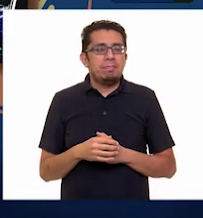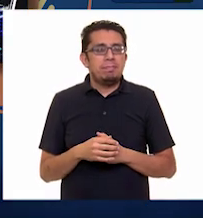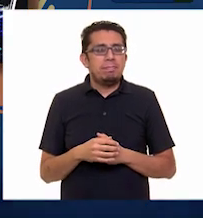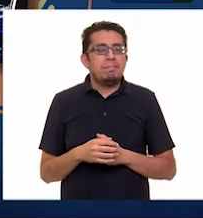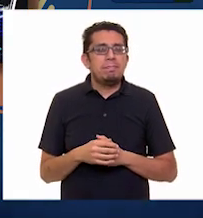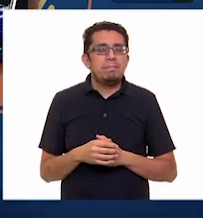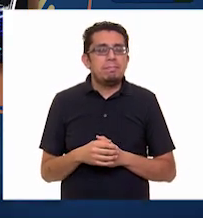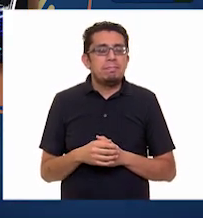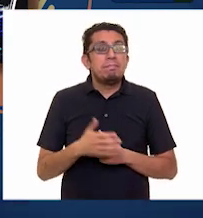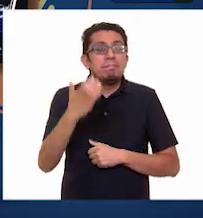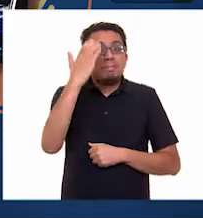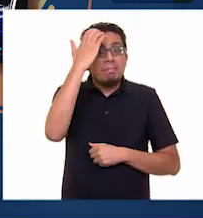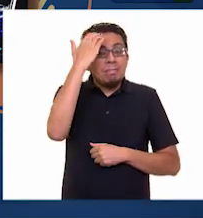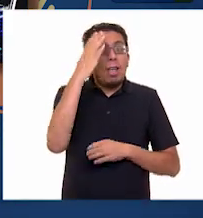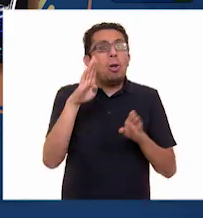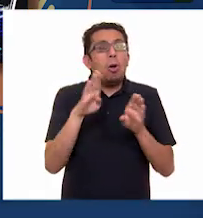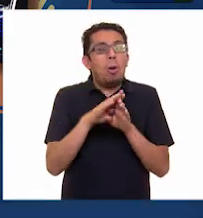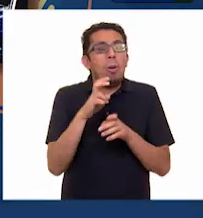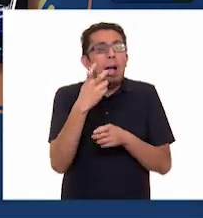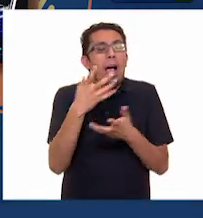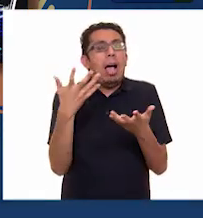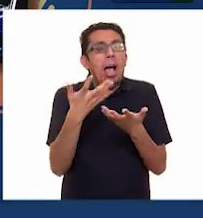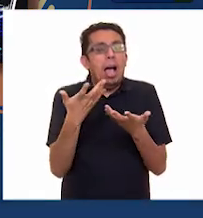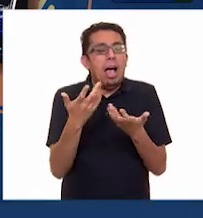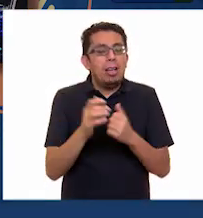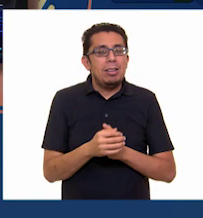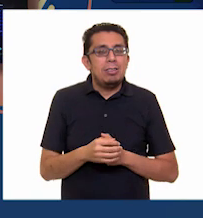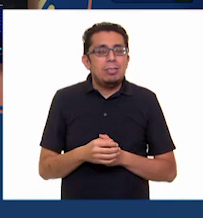Conozcamos cómo lleva a cabo tan importante labor.